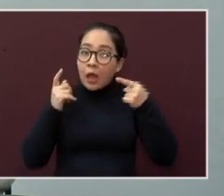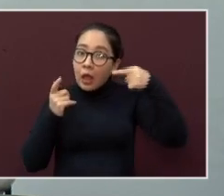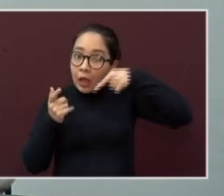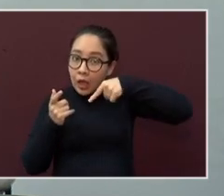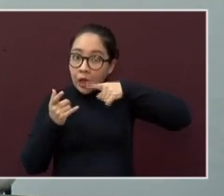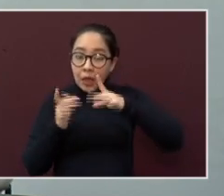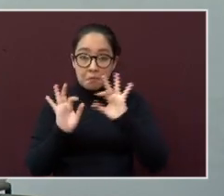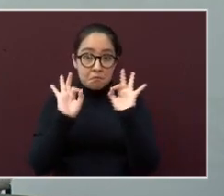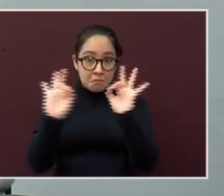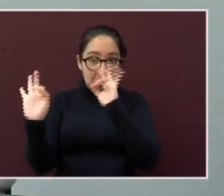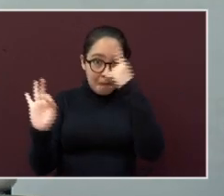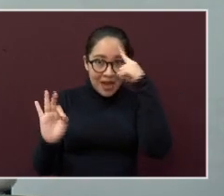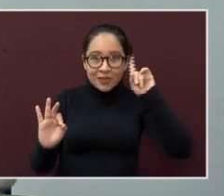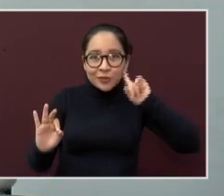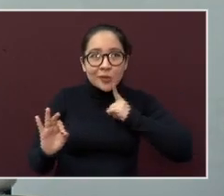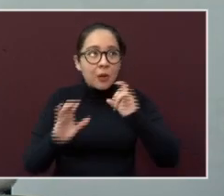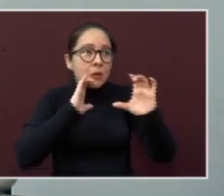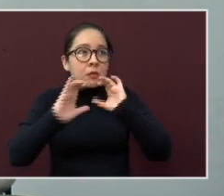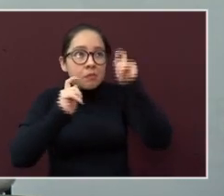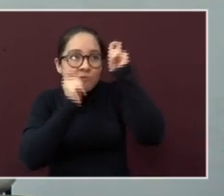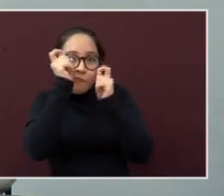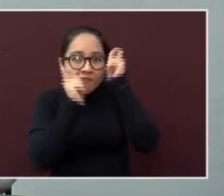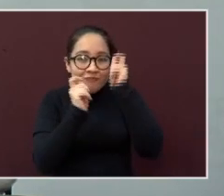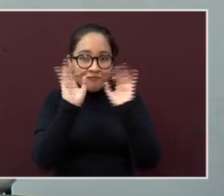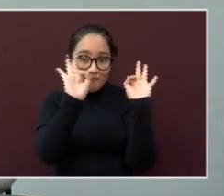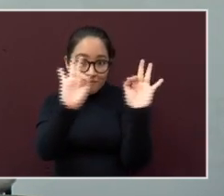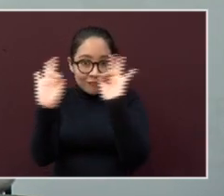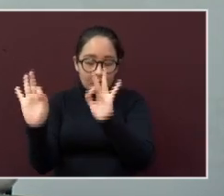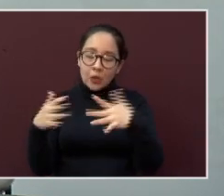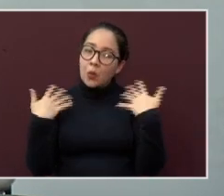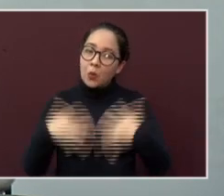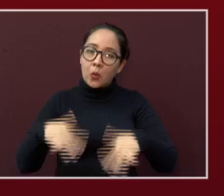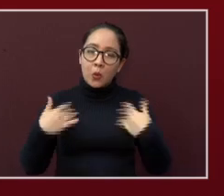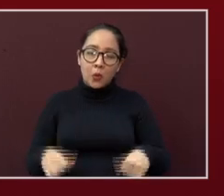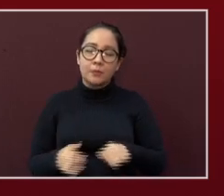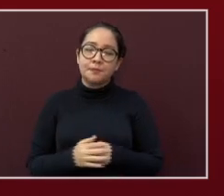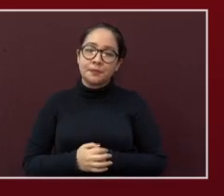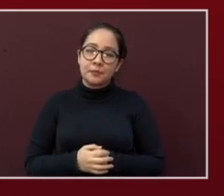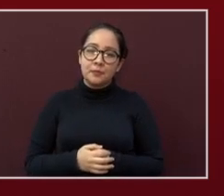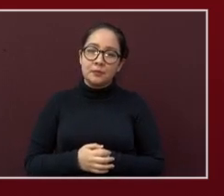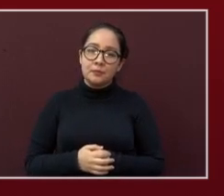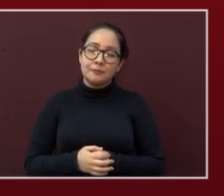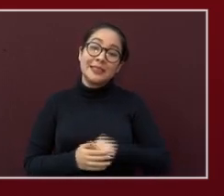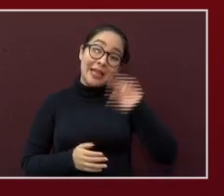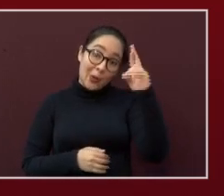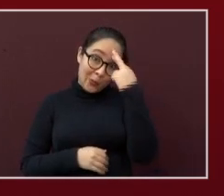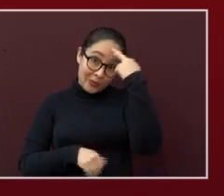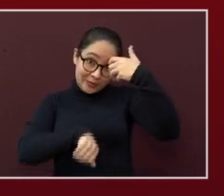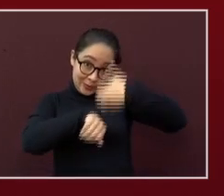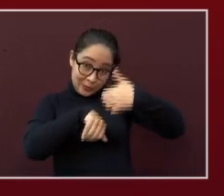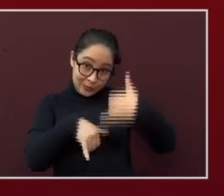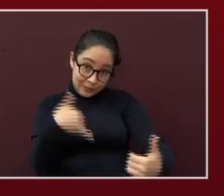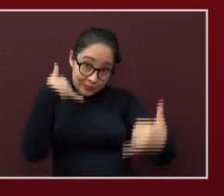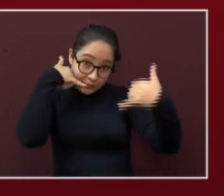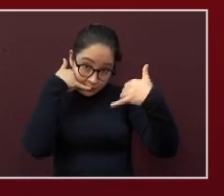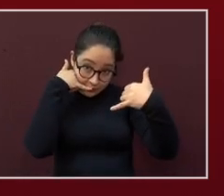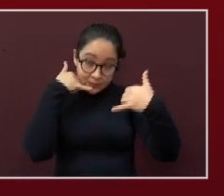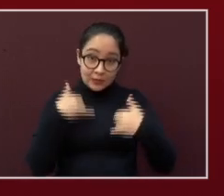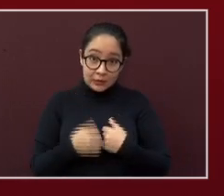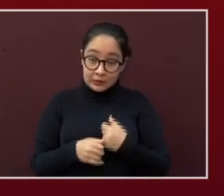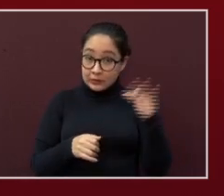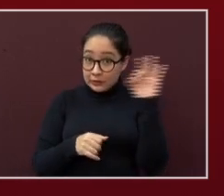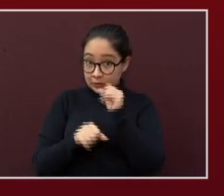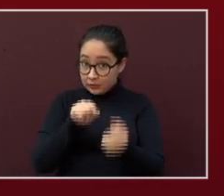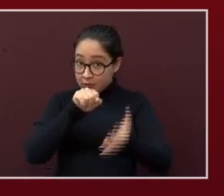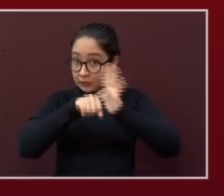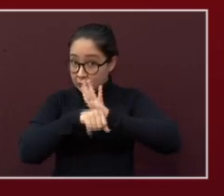Y bueno, pues, hoy quiero recordarles también el número de atención para que llamen en el